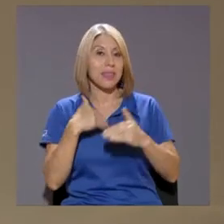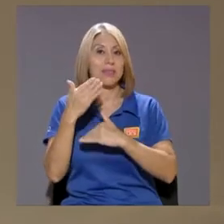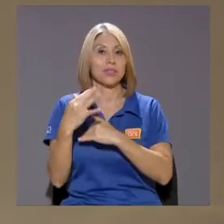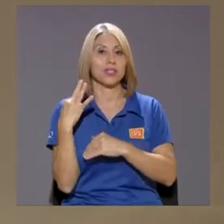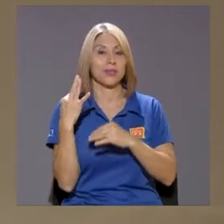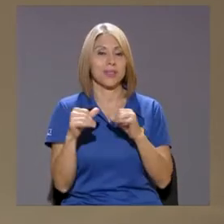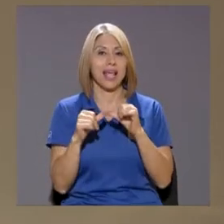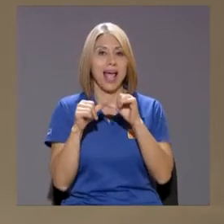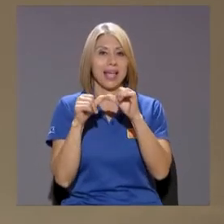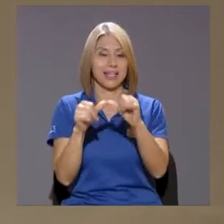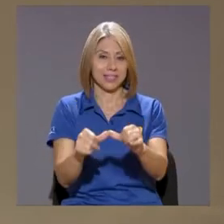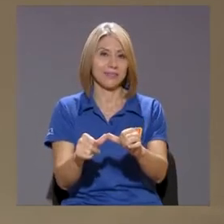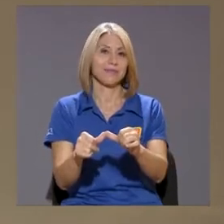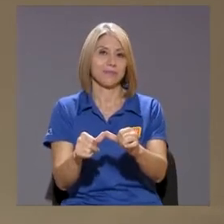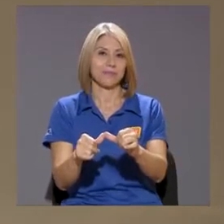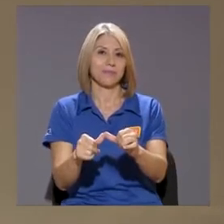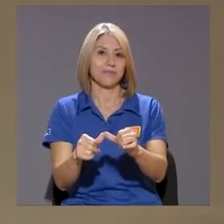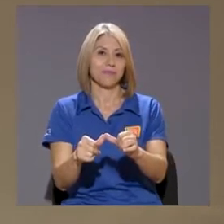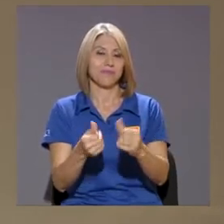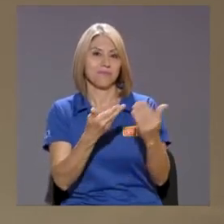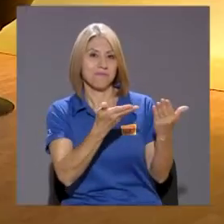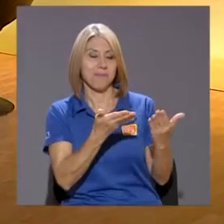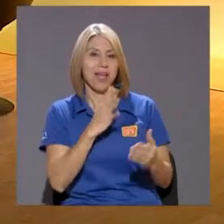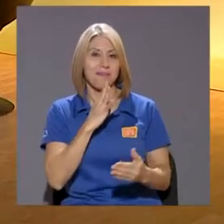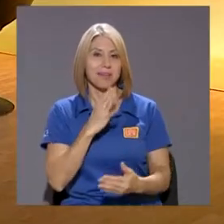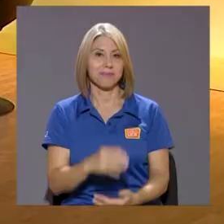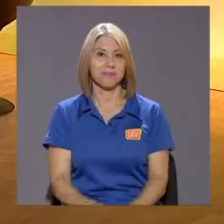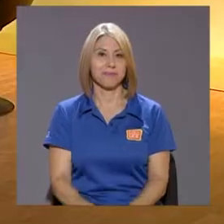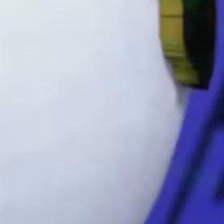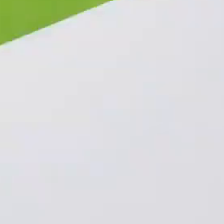canal nos invite a que don José Rafael hable